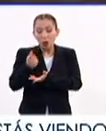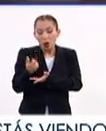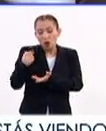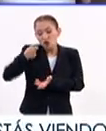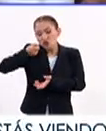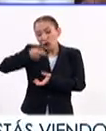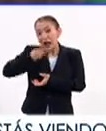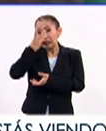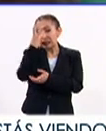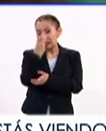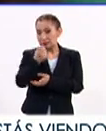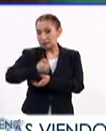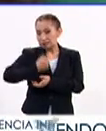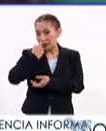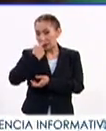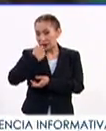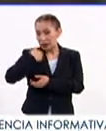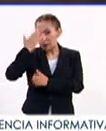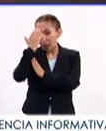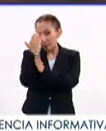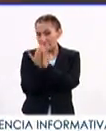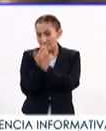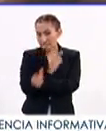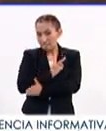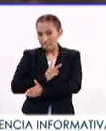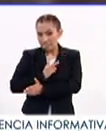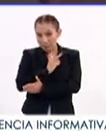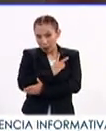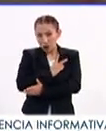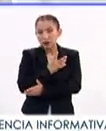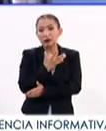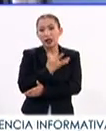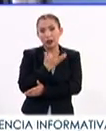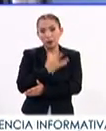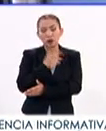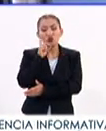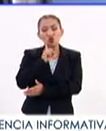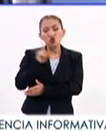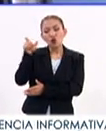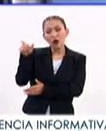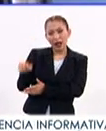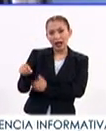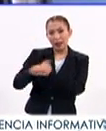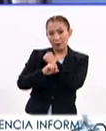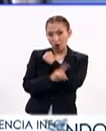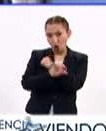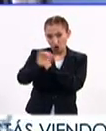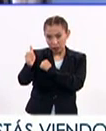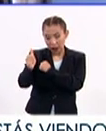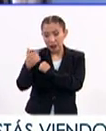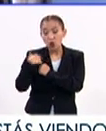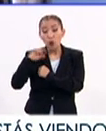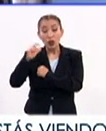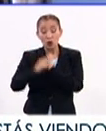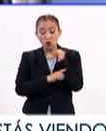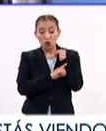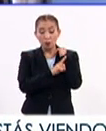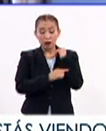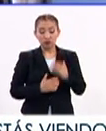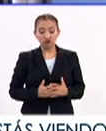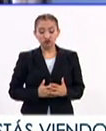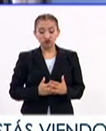combinación de tres medicamentos antirretrovirales y tenemos a las pacientes que durante la gestación